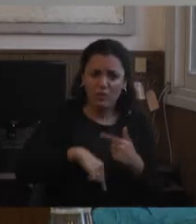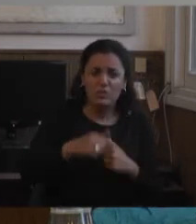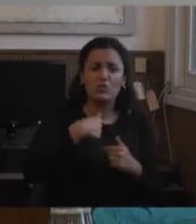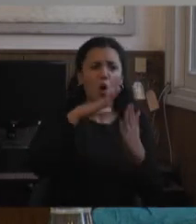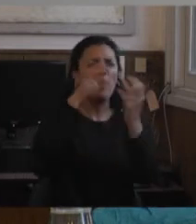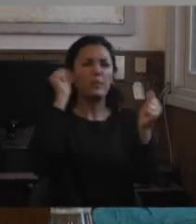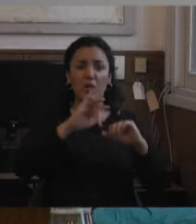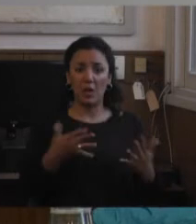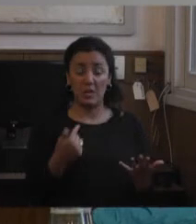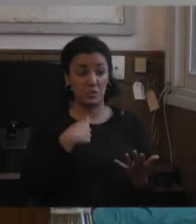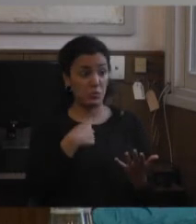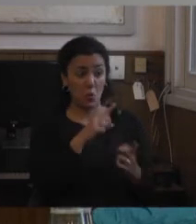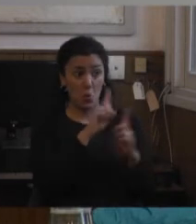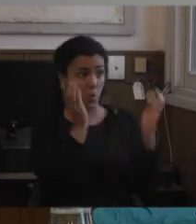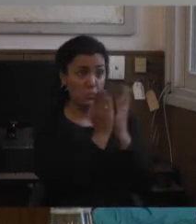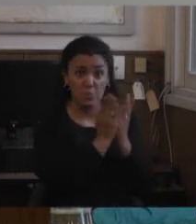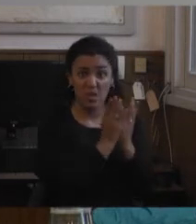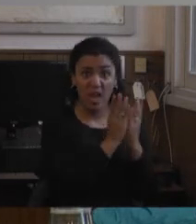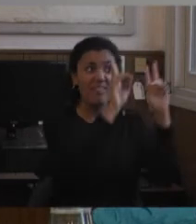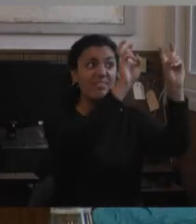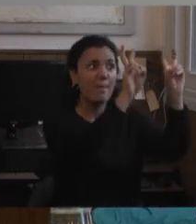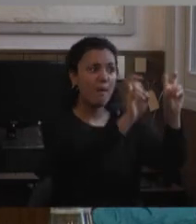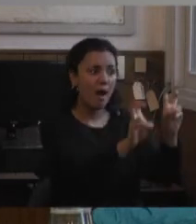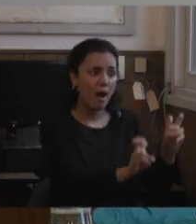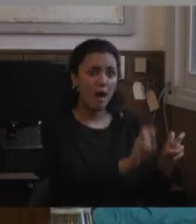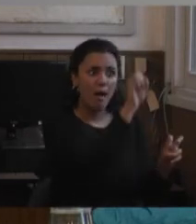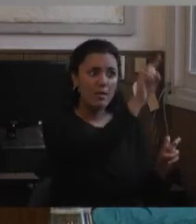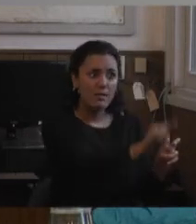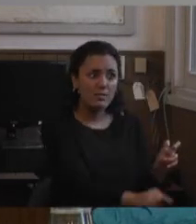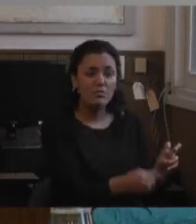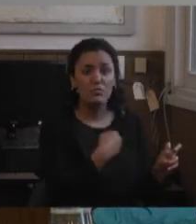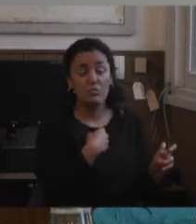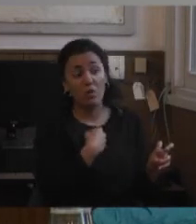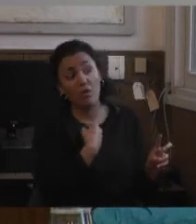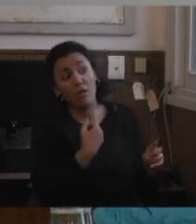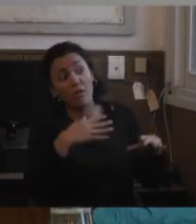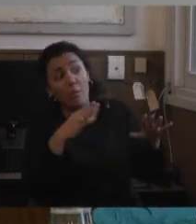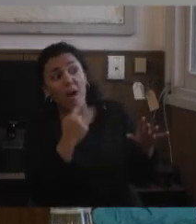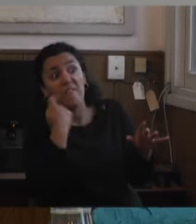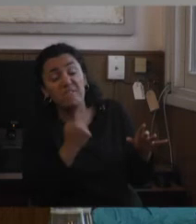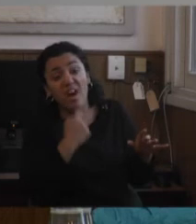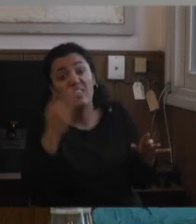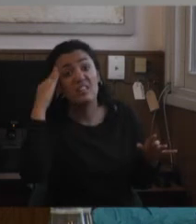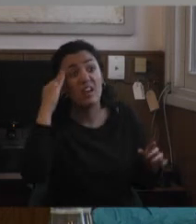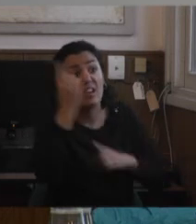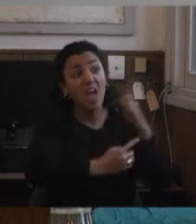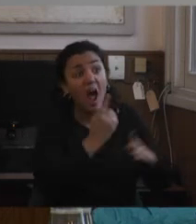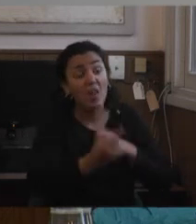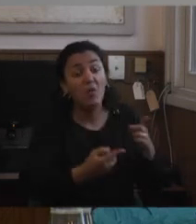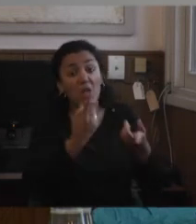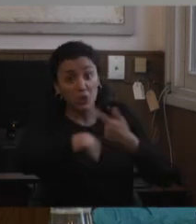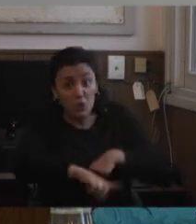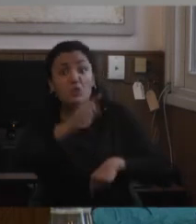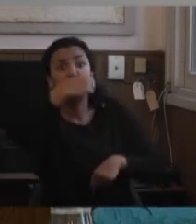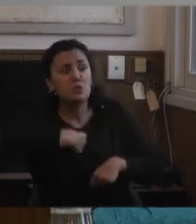si yo no hice nada de eso, algo debo saber que no sé, que me permite decir que no puedo trabajar con